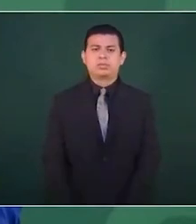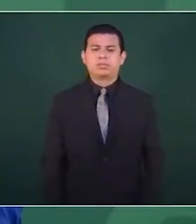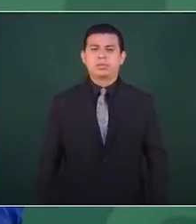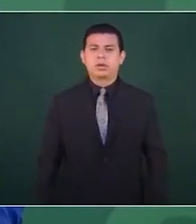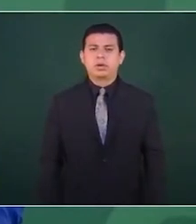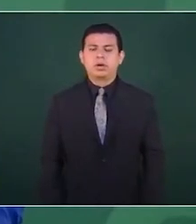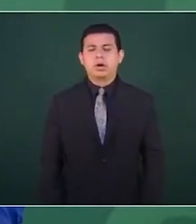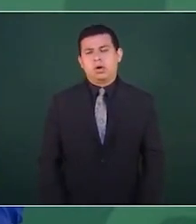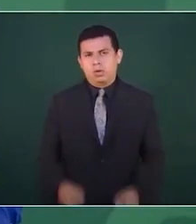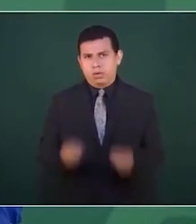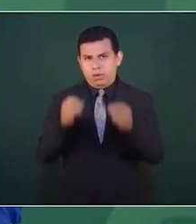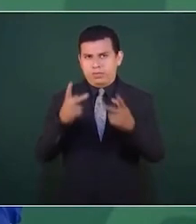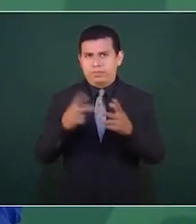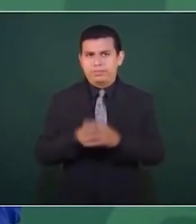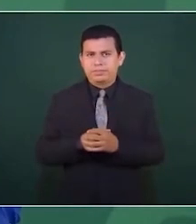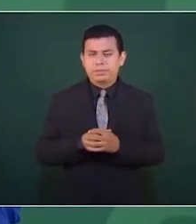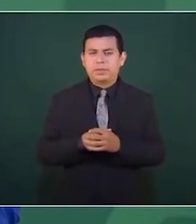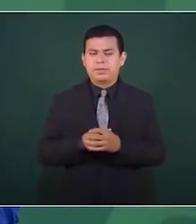positivo.